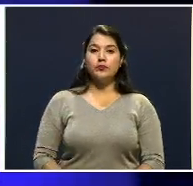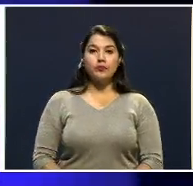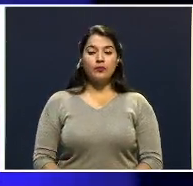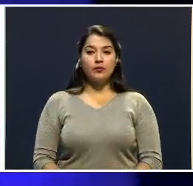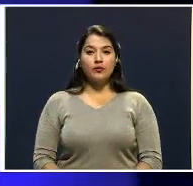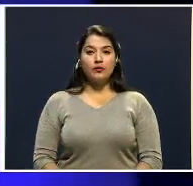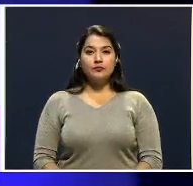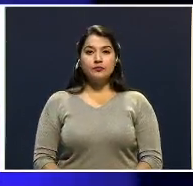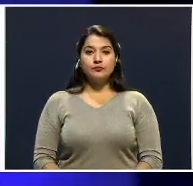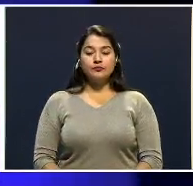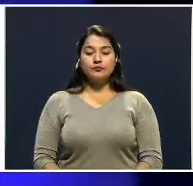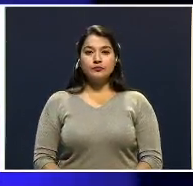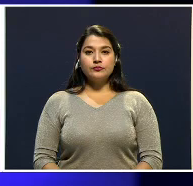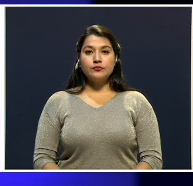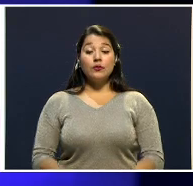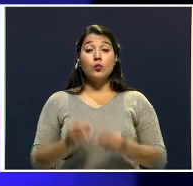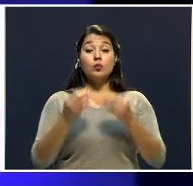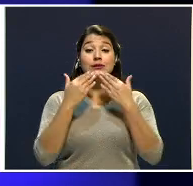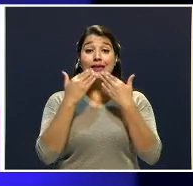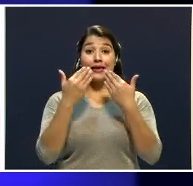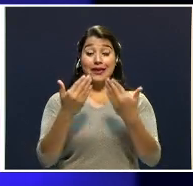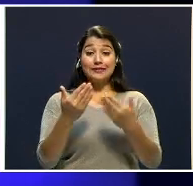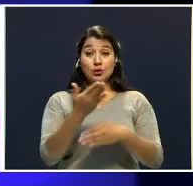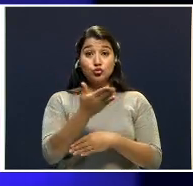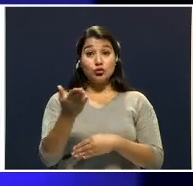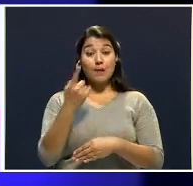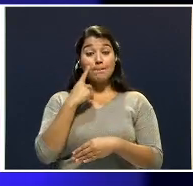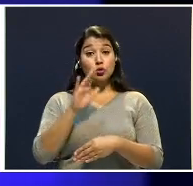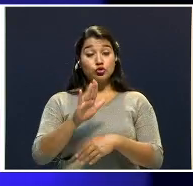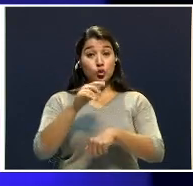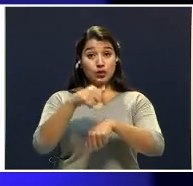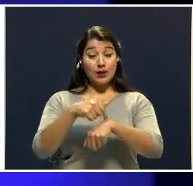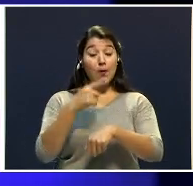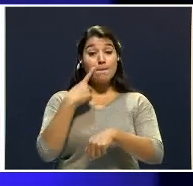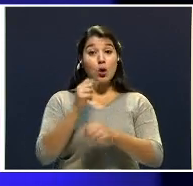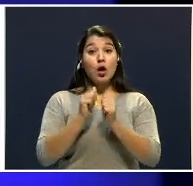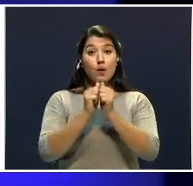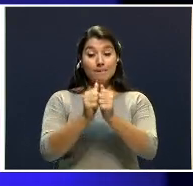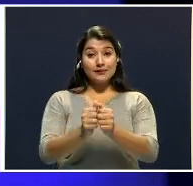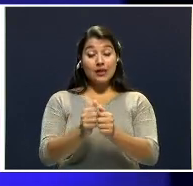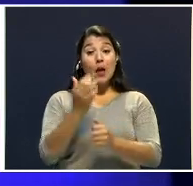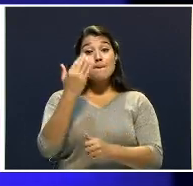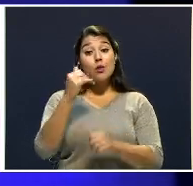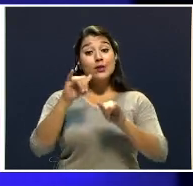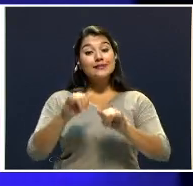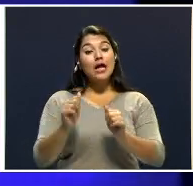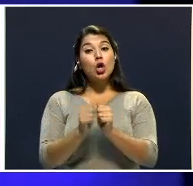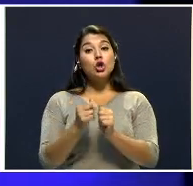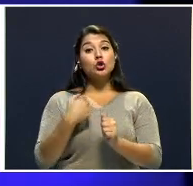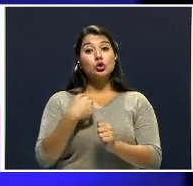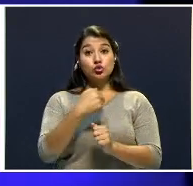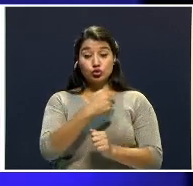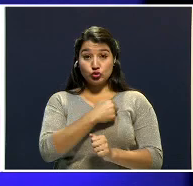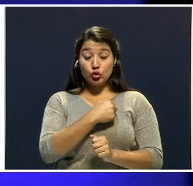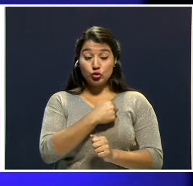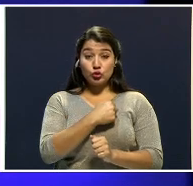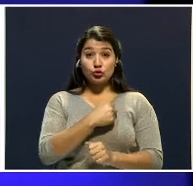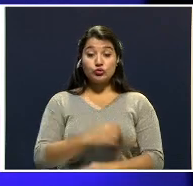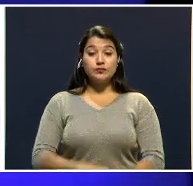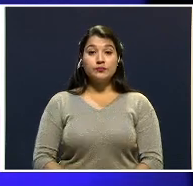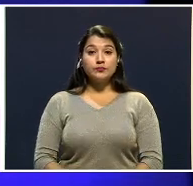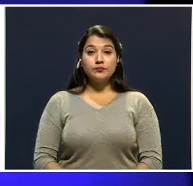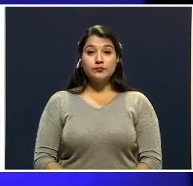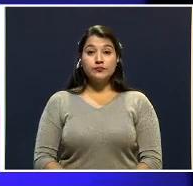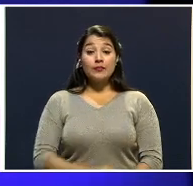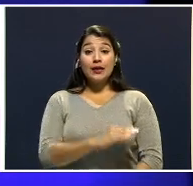gracias. Muchísimas gracias por su tiempo, porque nos acompaña, porque está con nosotros del otro lado de la pantalla.